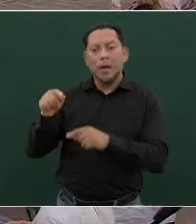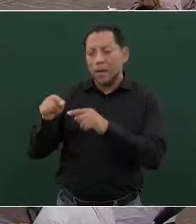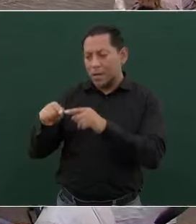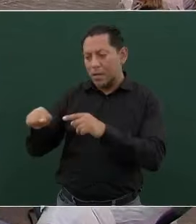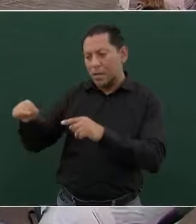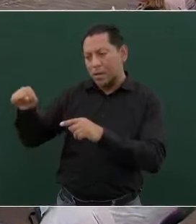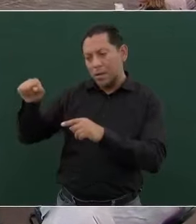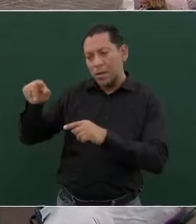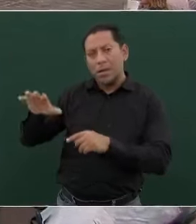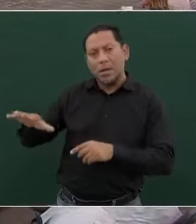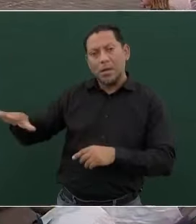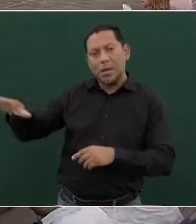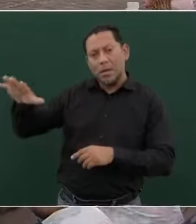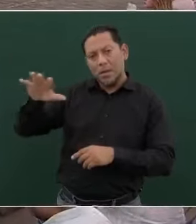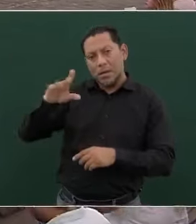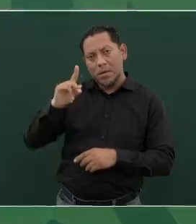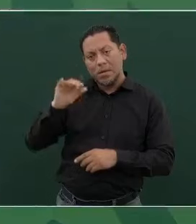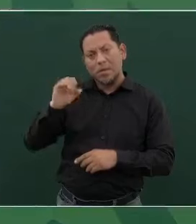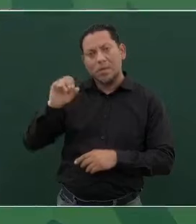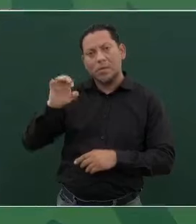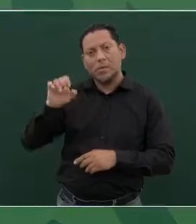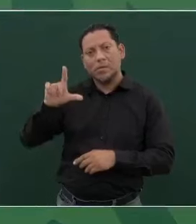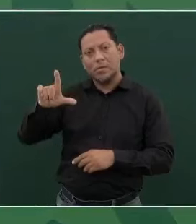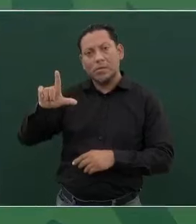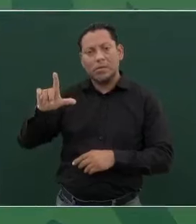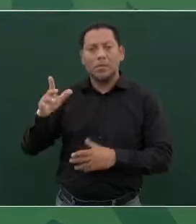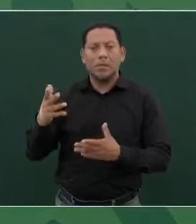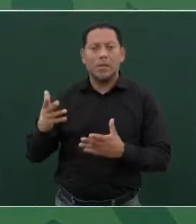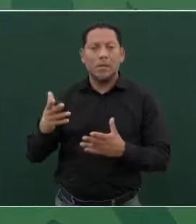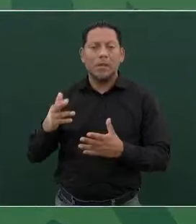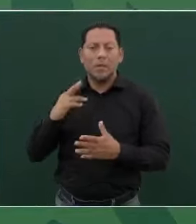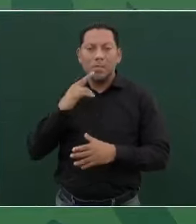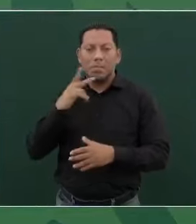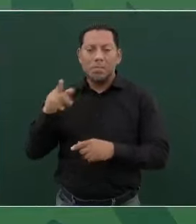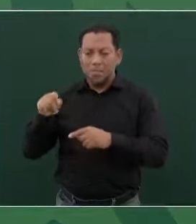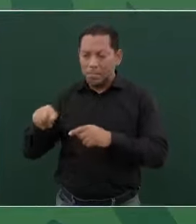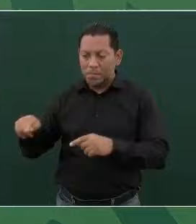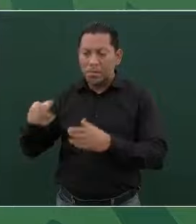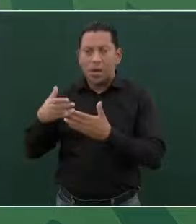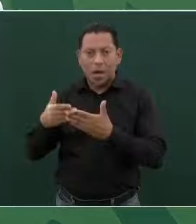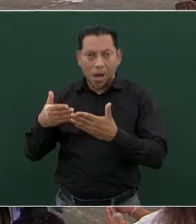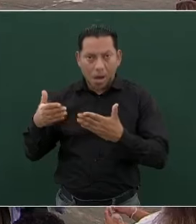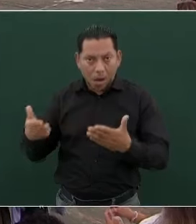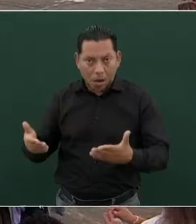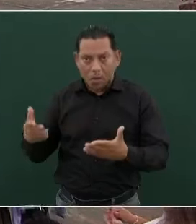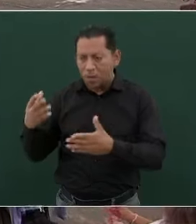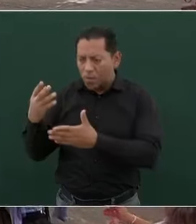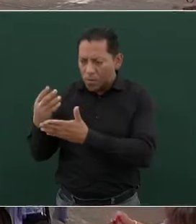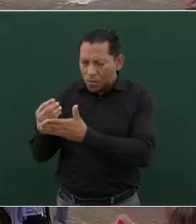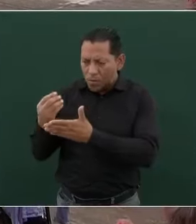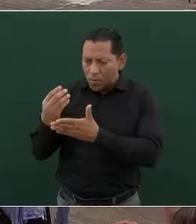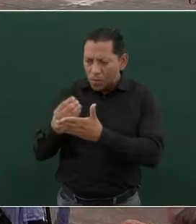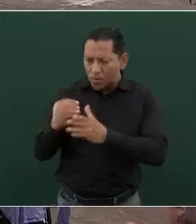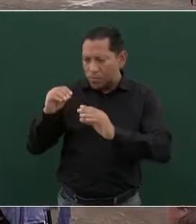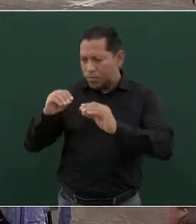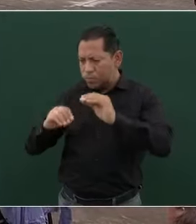hacia la península, menos a la selva. Ahora que estamos haciendo esas obras